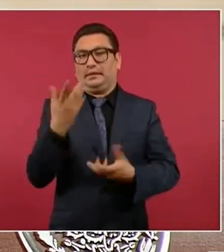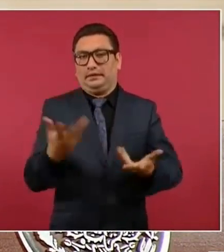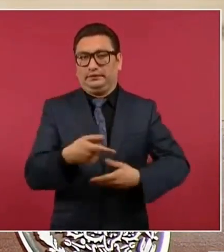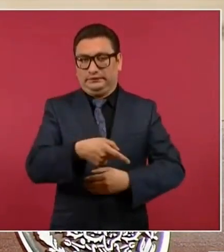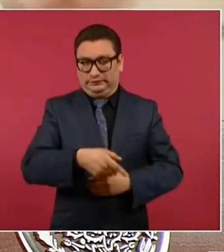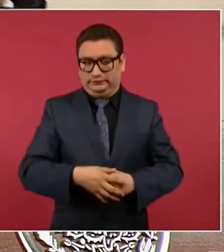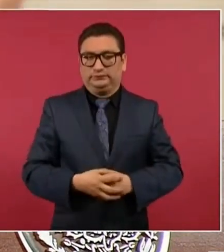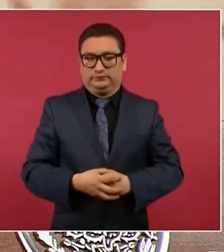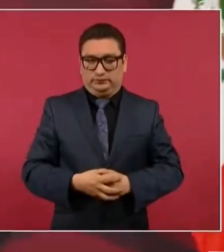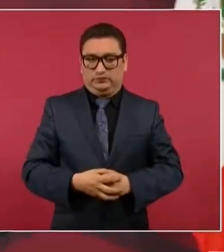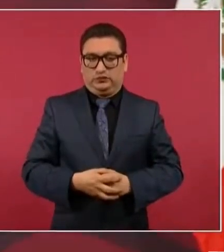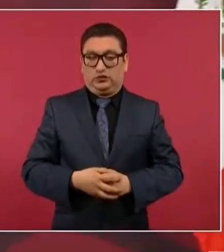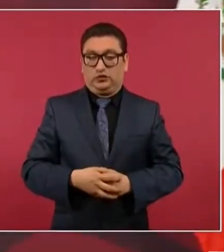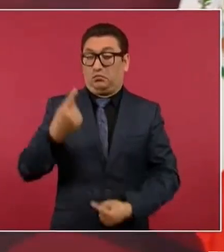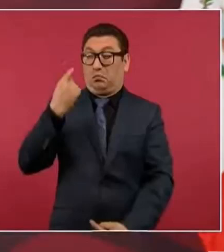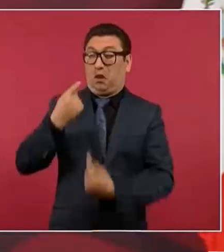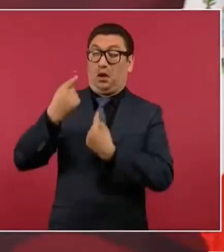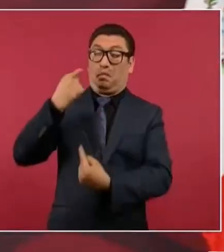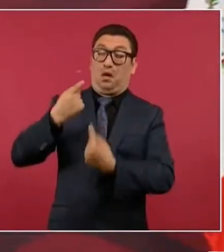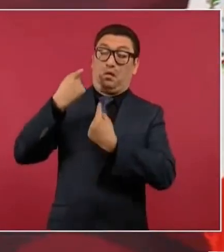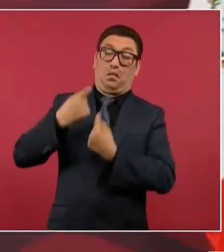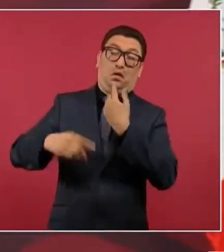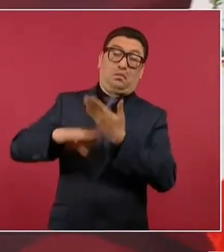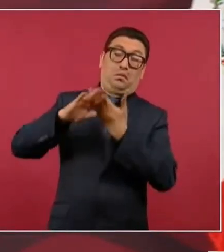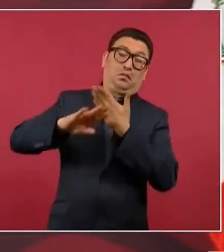en contra de nosotros.